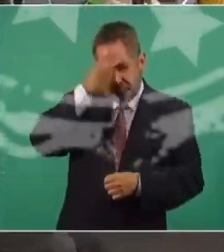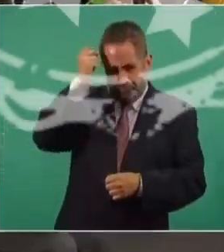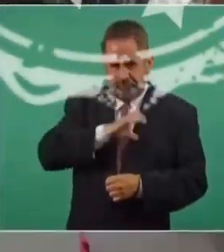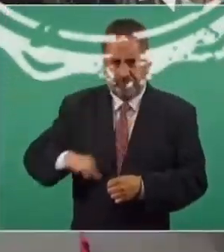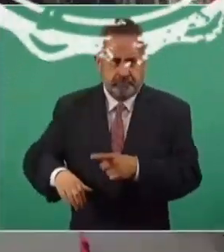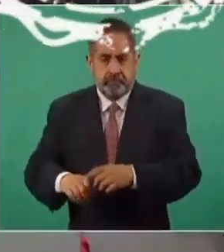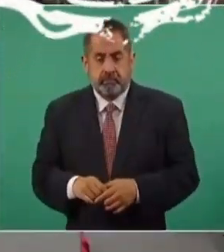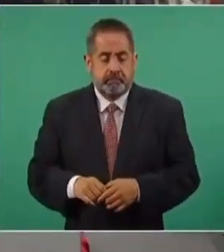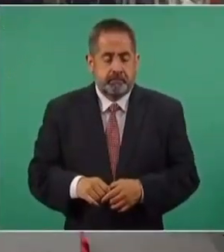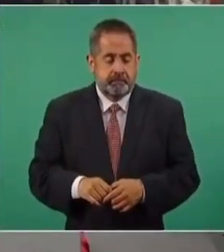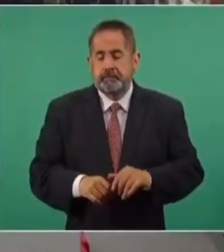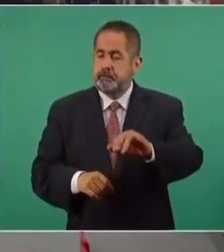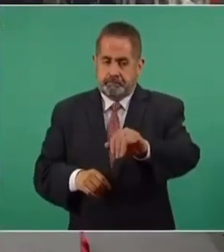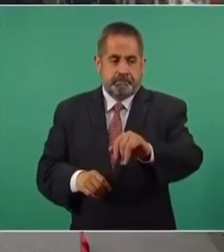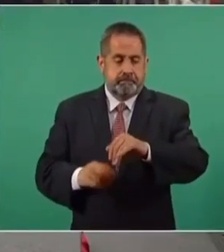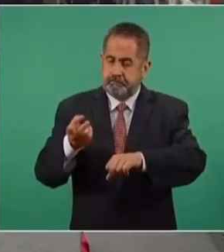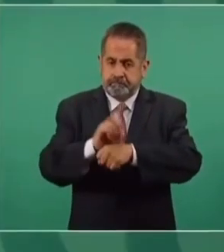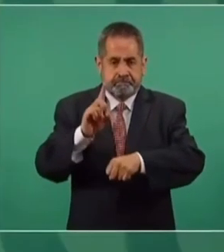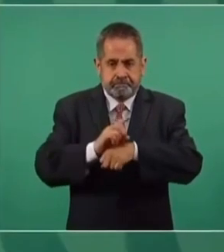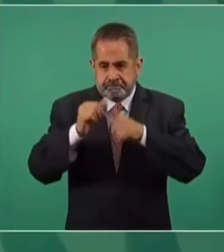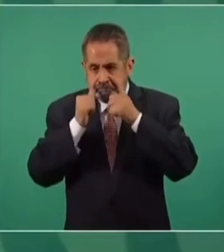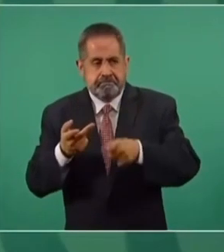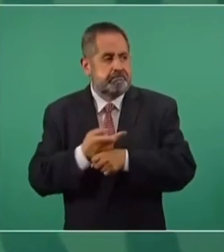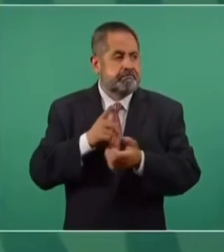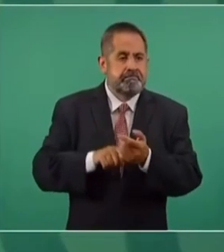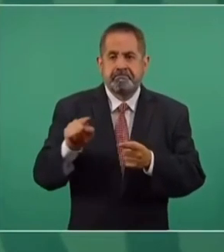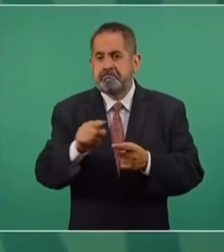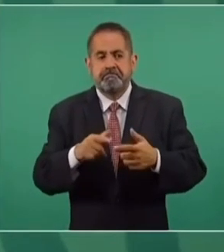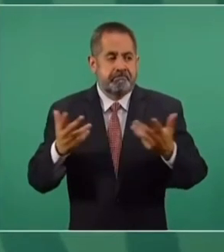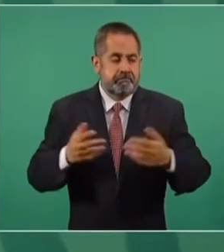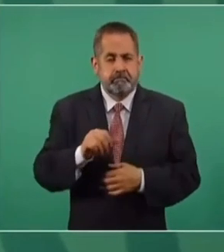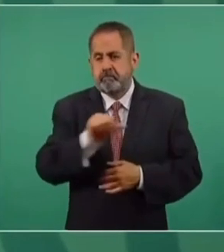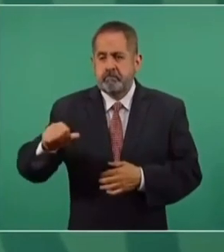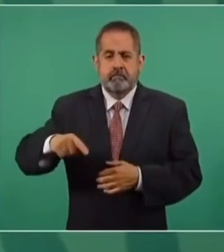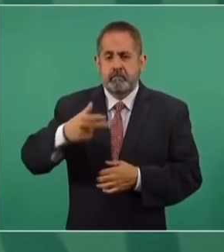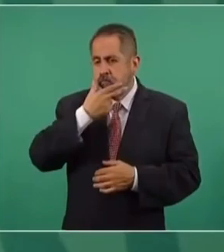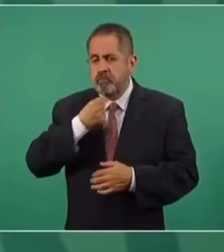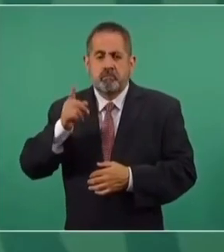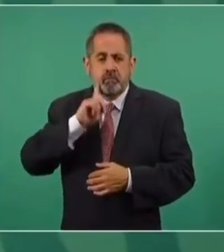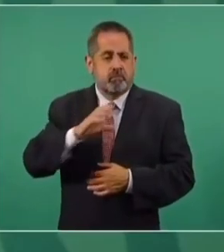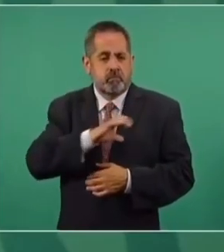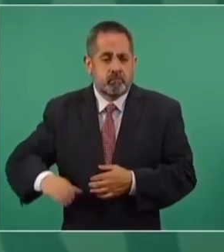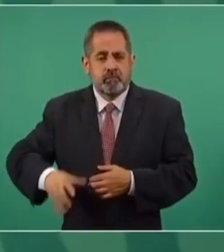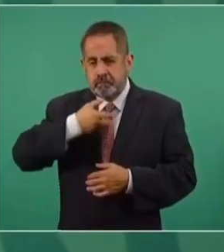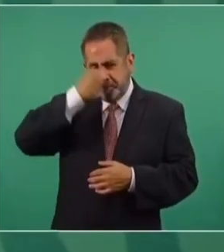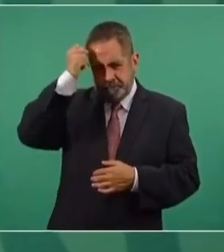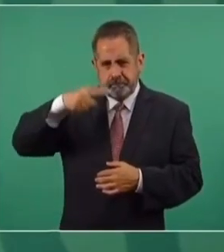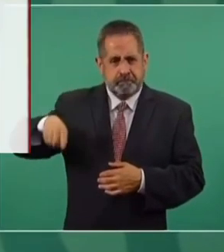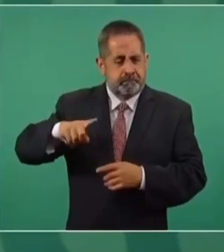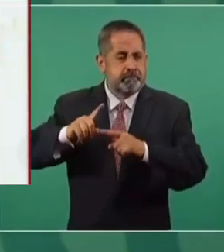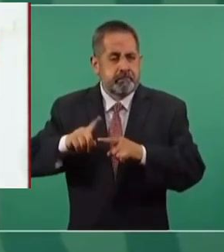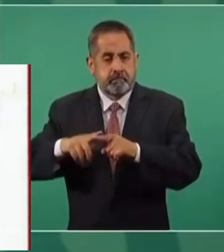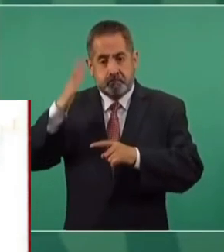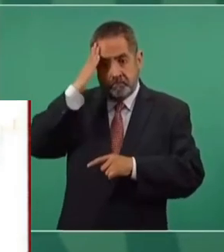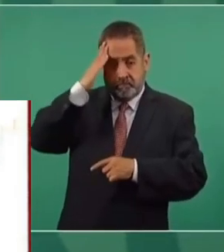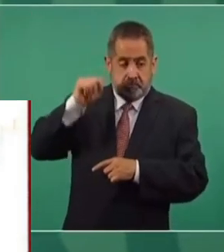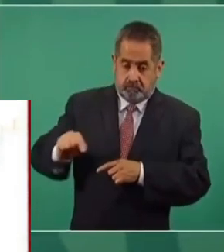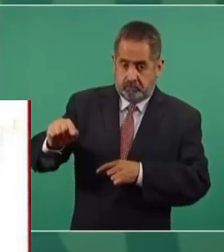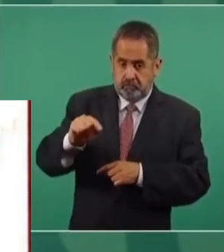Estamos todos los días dando atención a candidatas, candidatos, a dirigentes